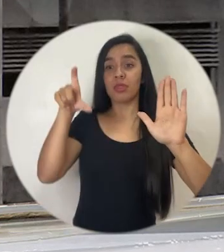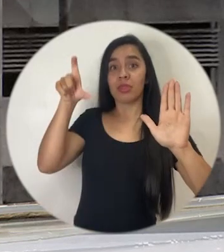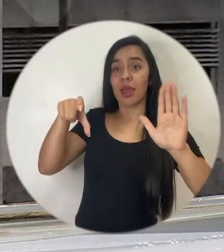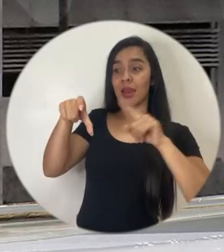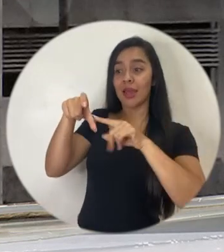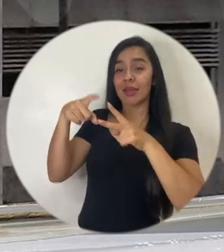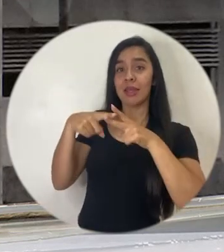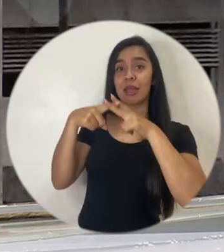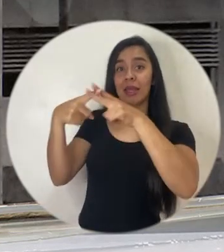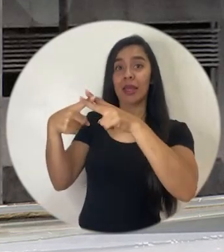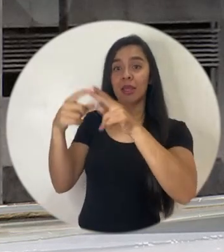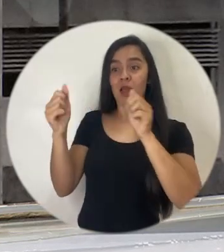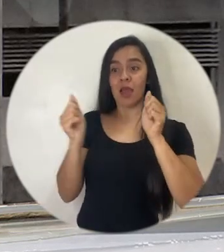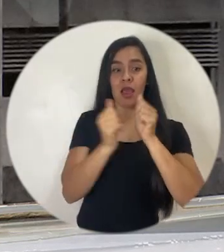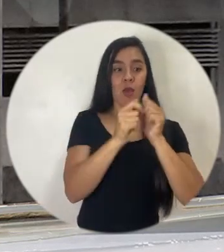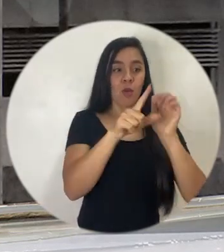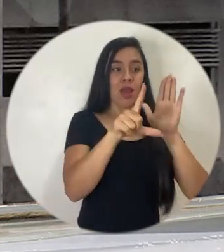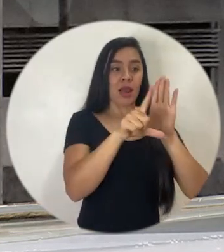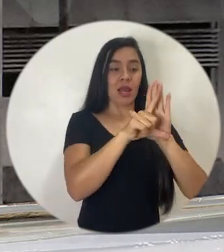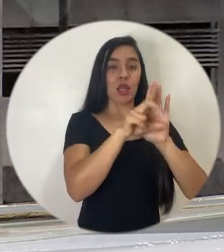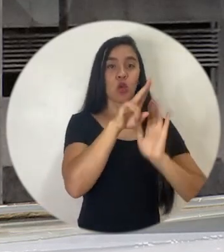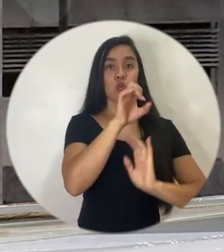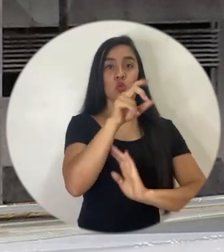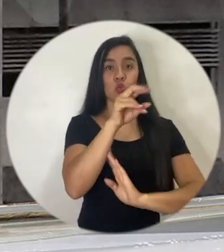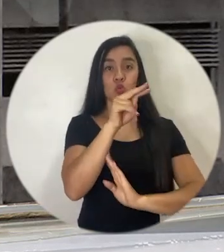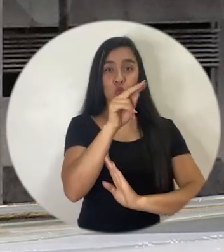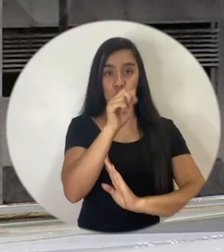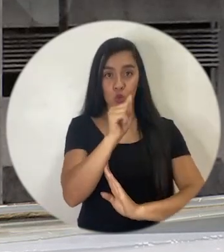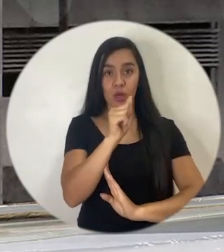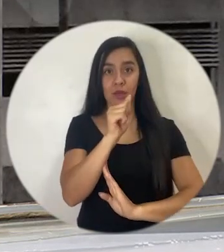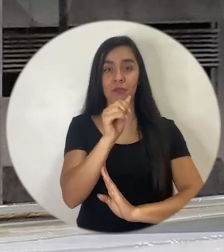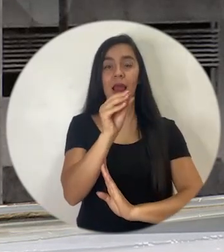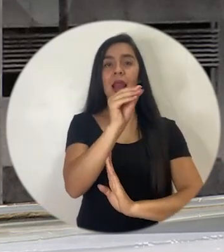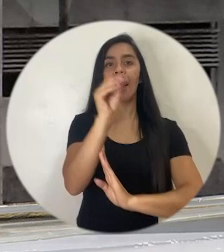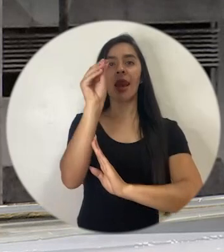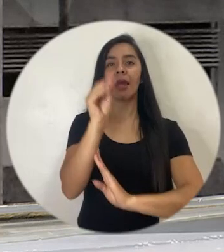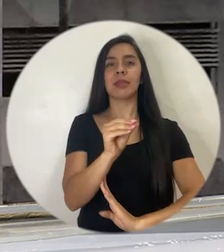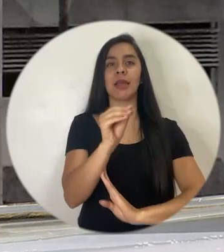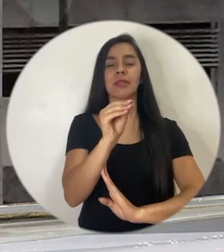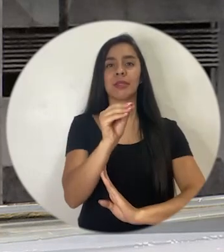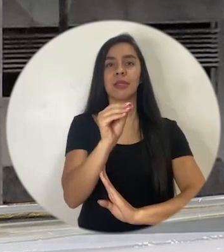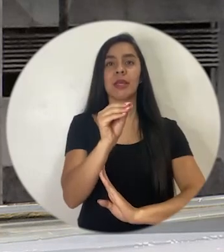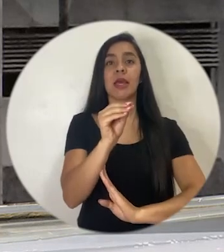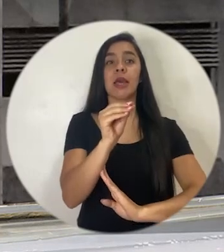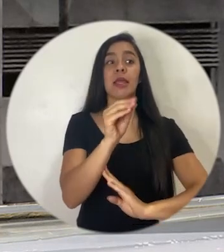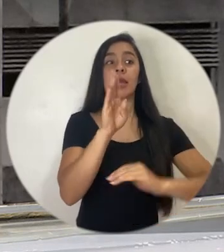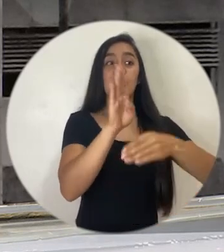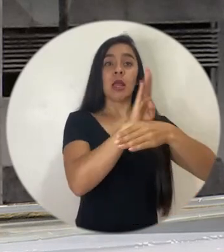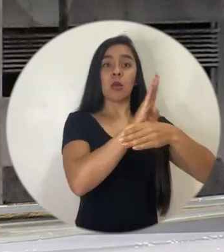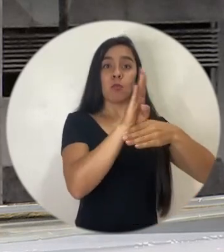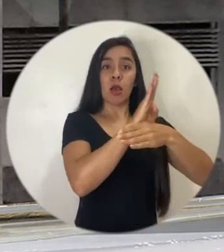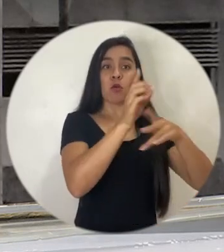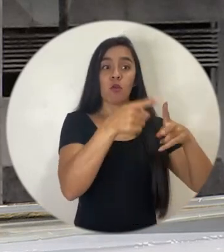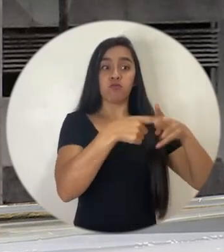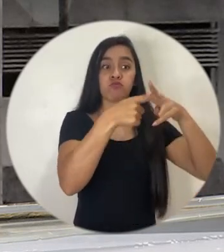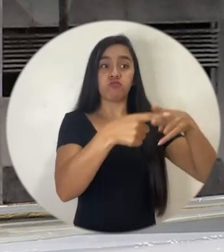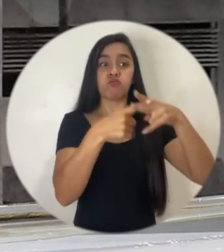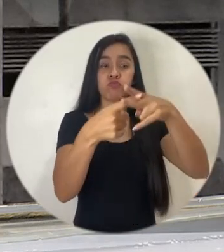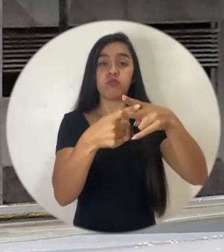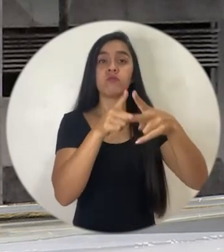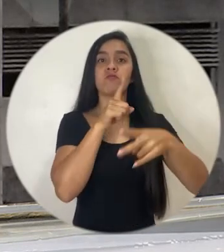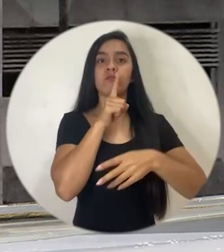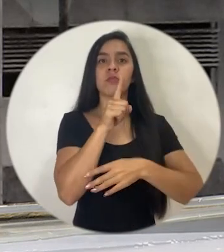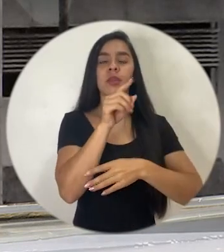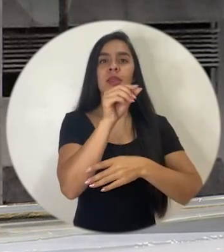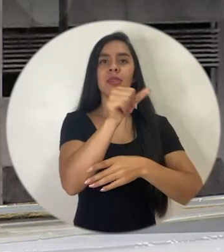que en tarjetas de crédito con la ley de usura, la tasa de interés promedio a la que prestaron los bancos